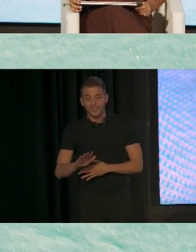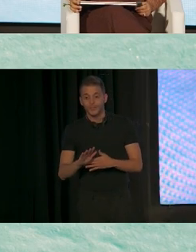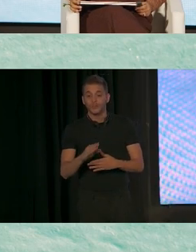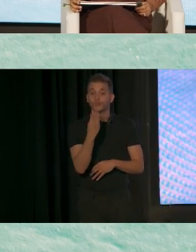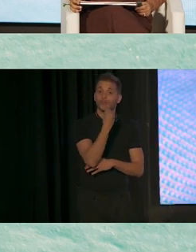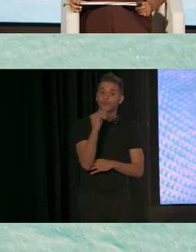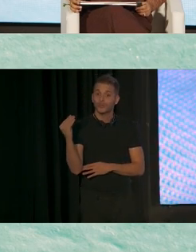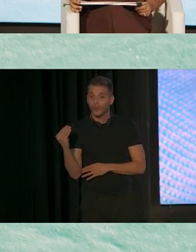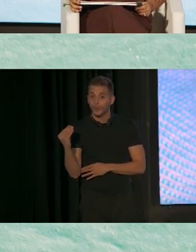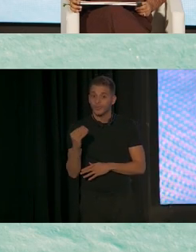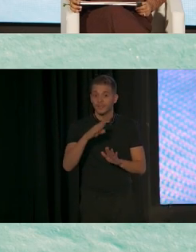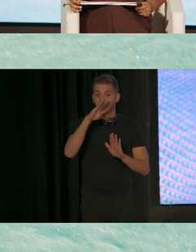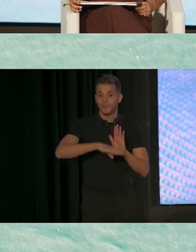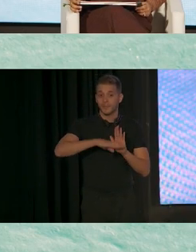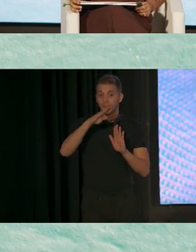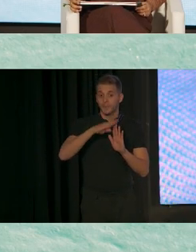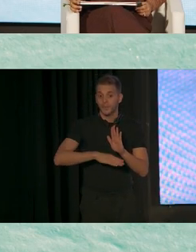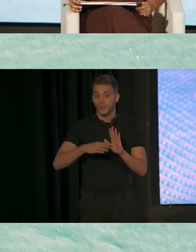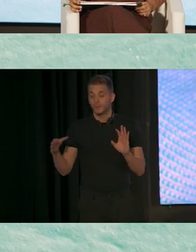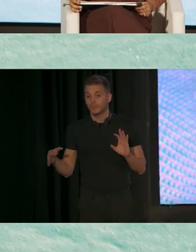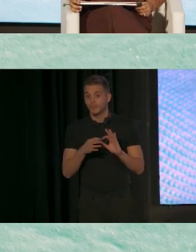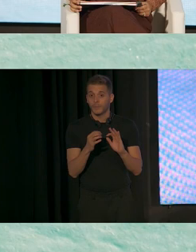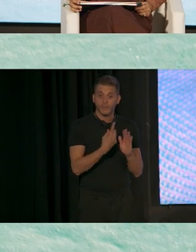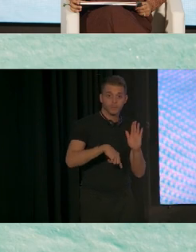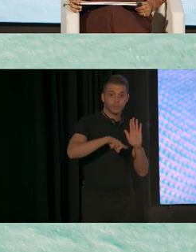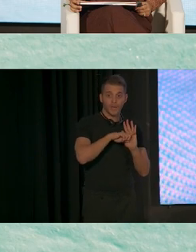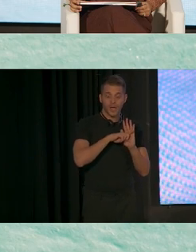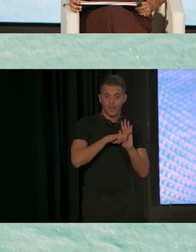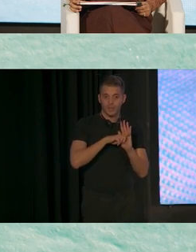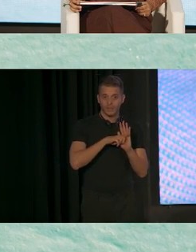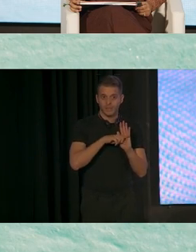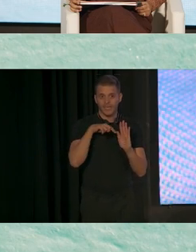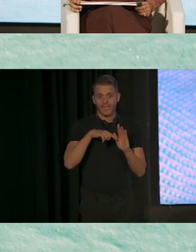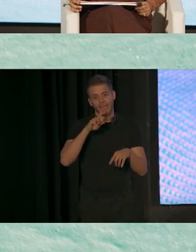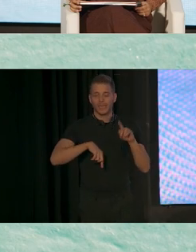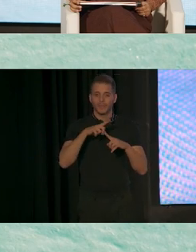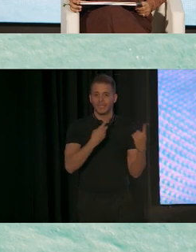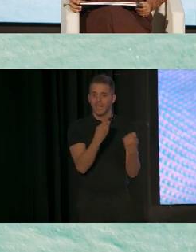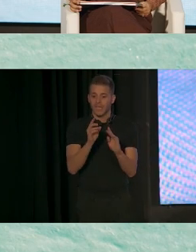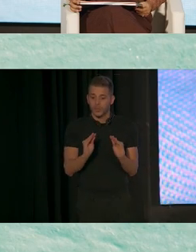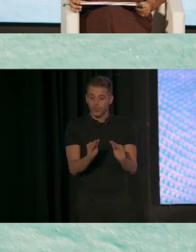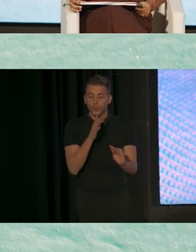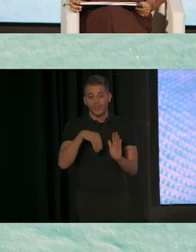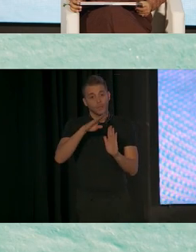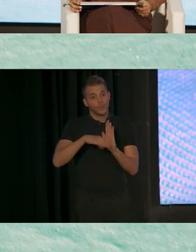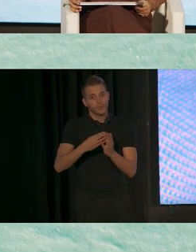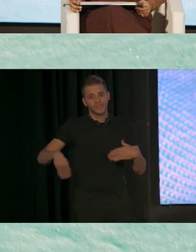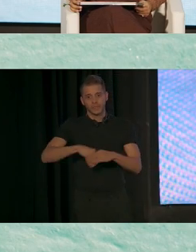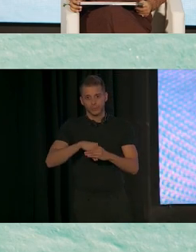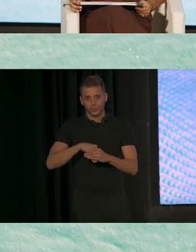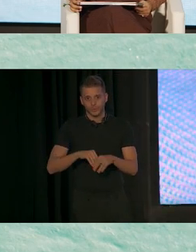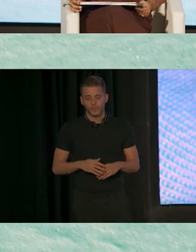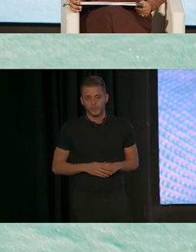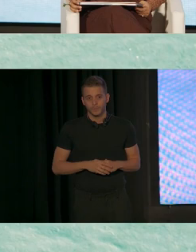a los programas que se adaptan a sus necesidades y son inclusivos. Y también